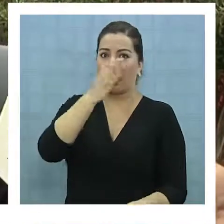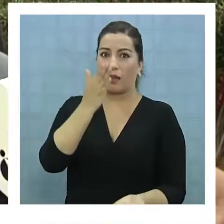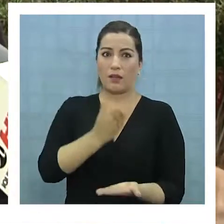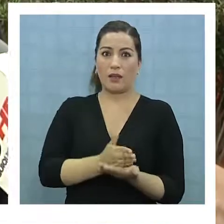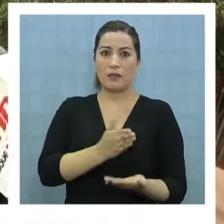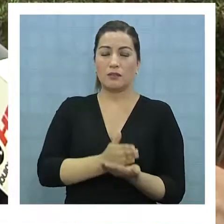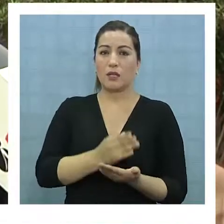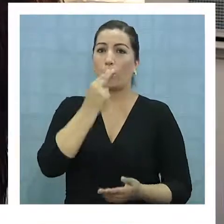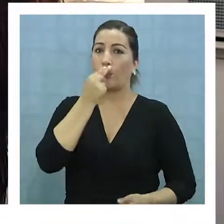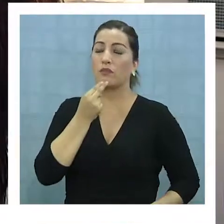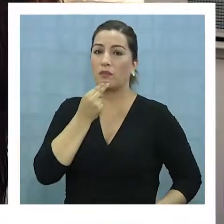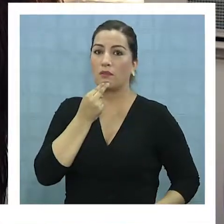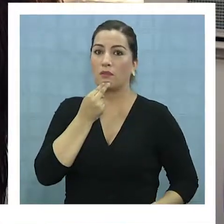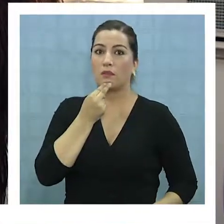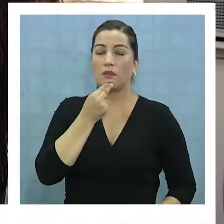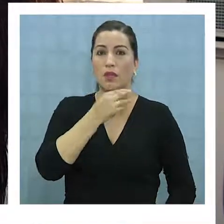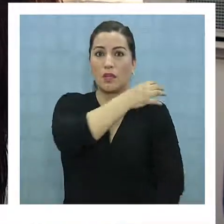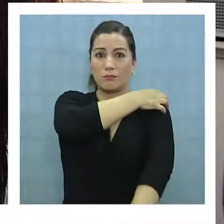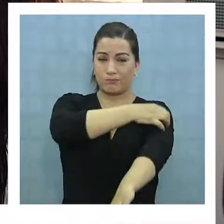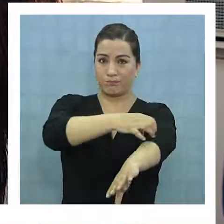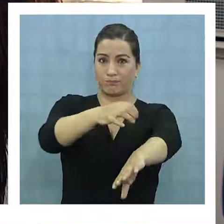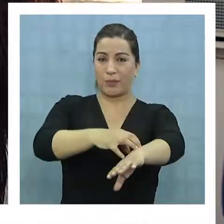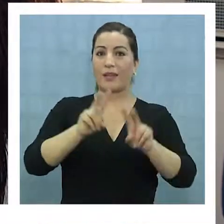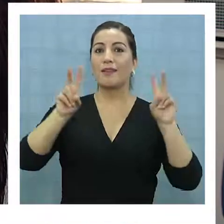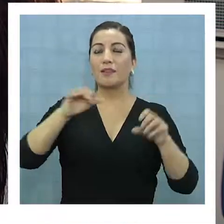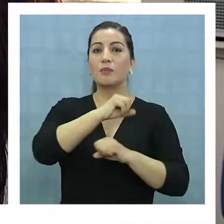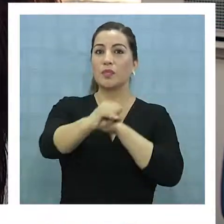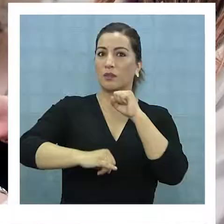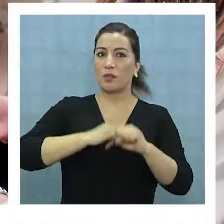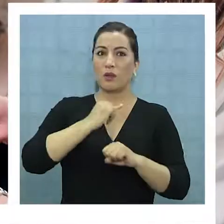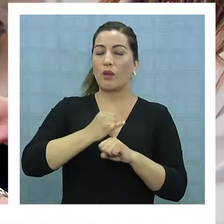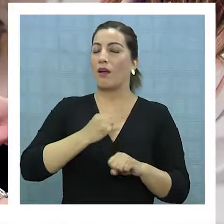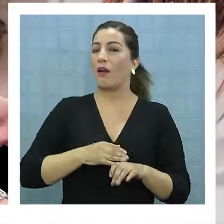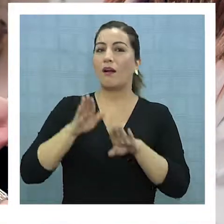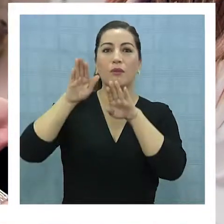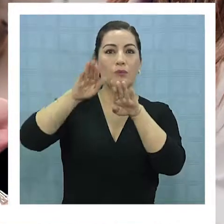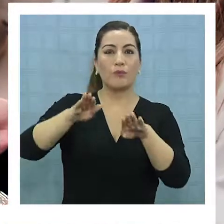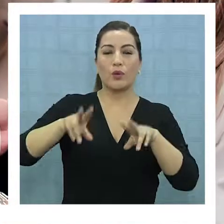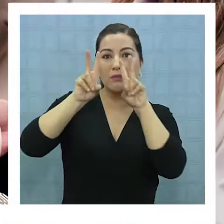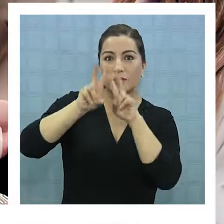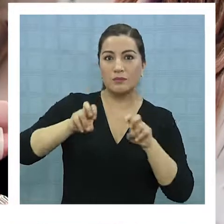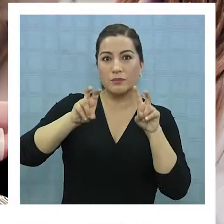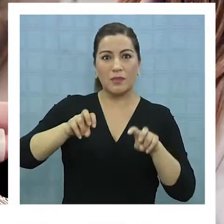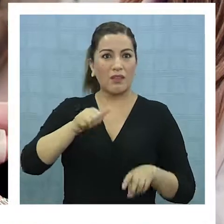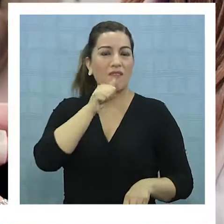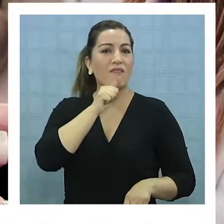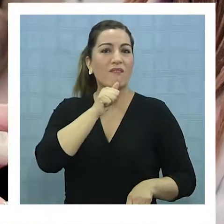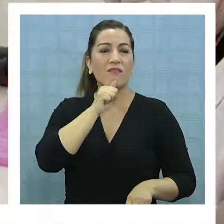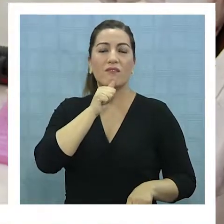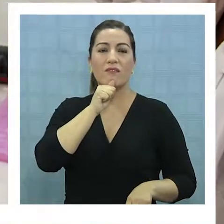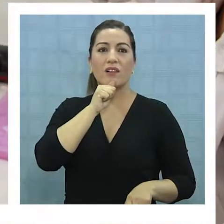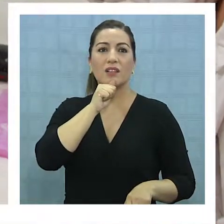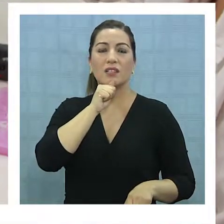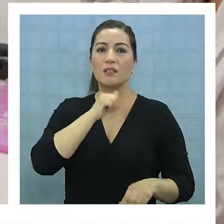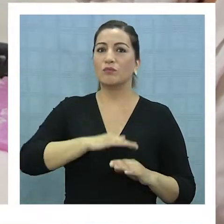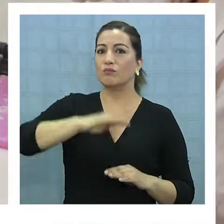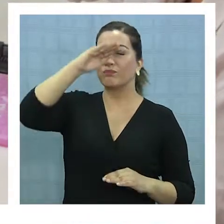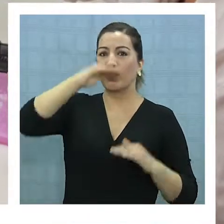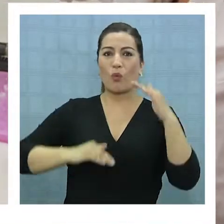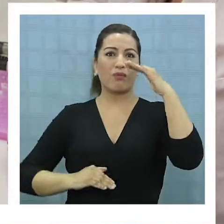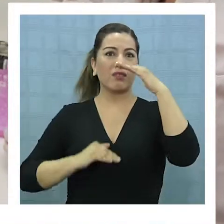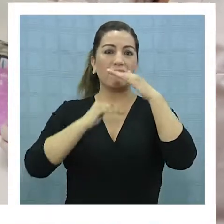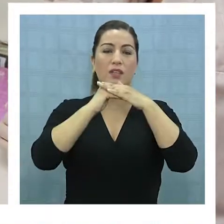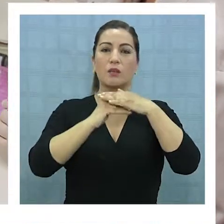incluyendo gente de Punta Arenas. Nuestro país en el contexto internacional, aunque ha hecho aportes a la investigación, aún no llega a los niveles de países